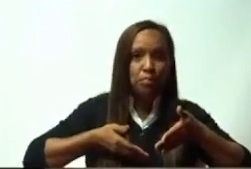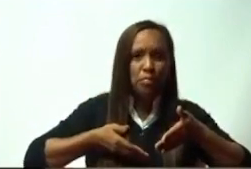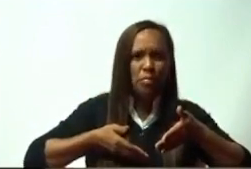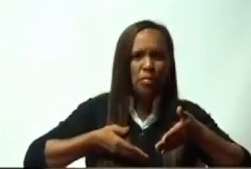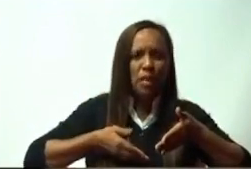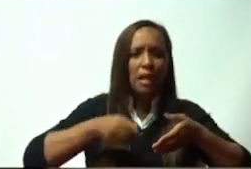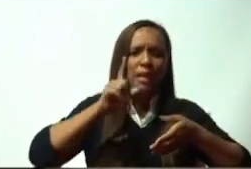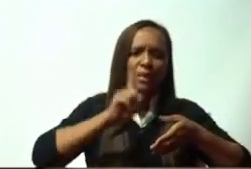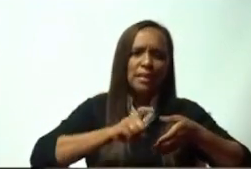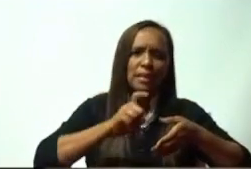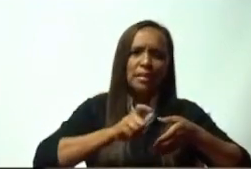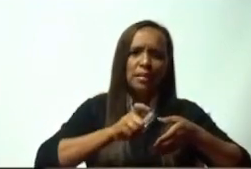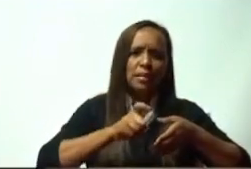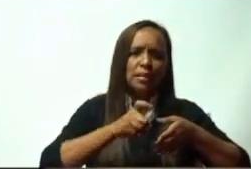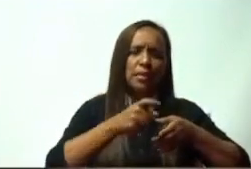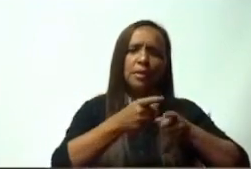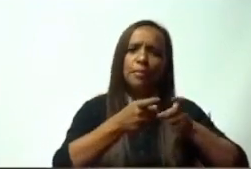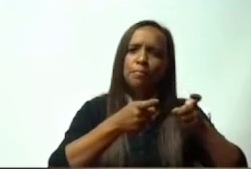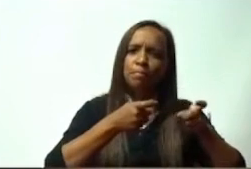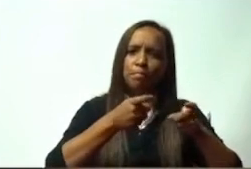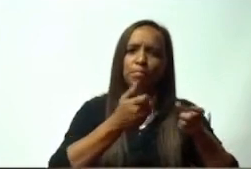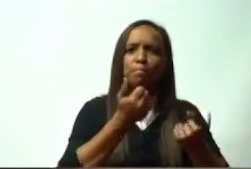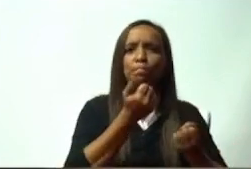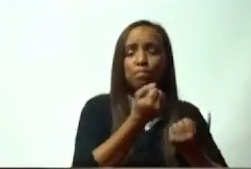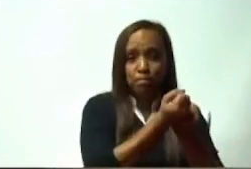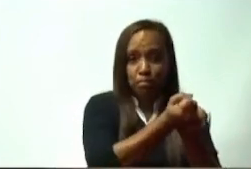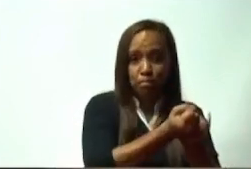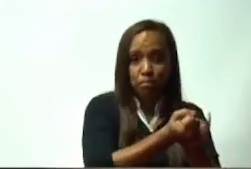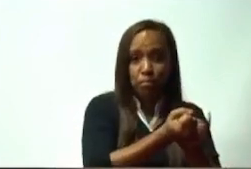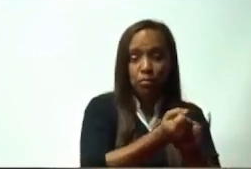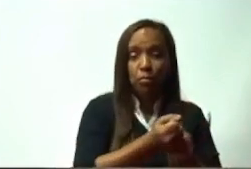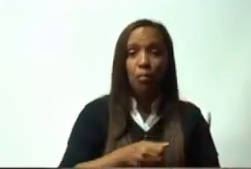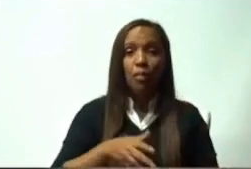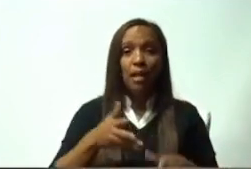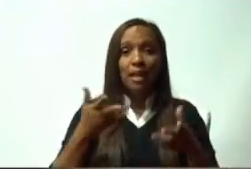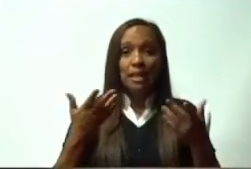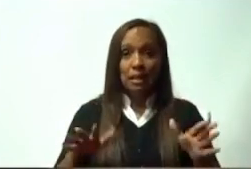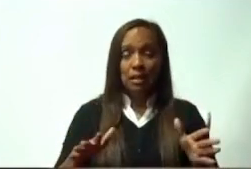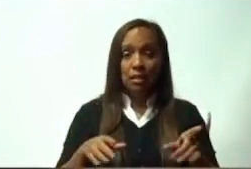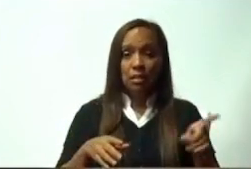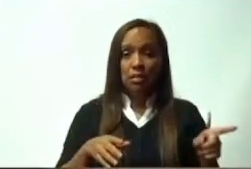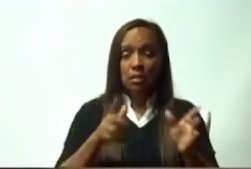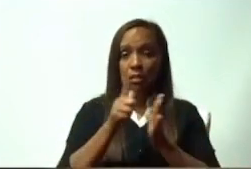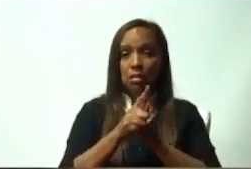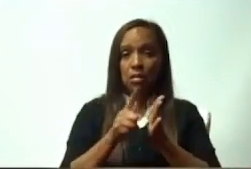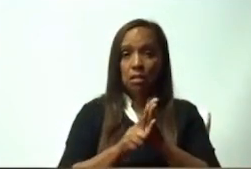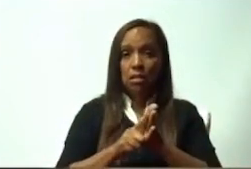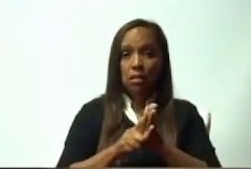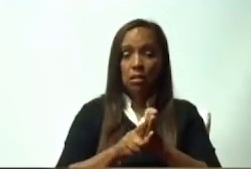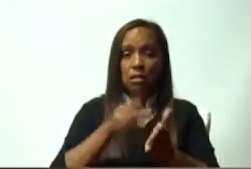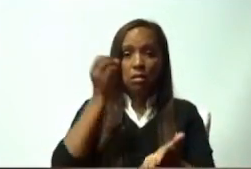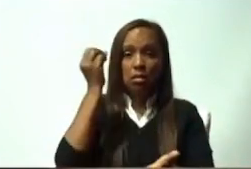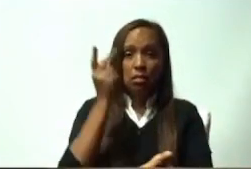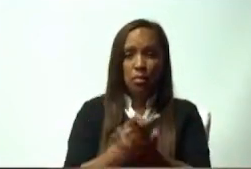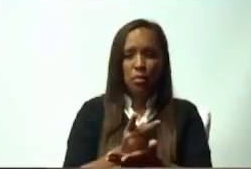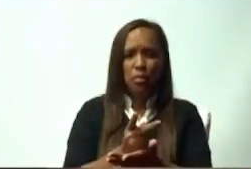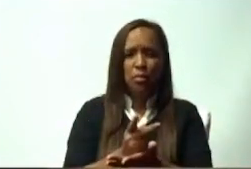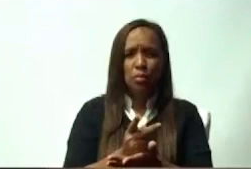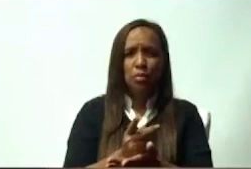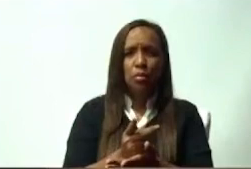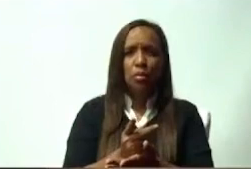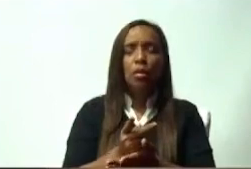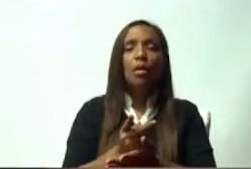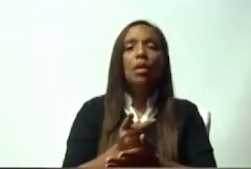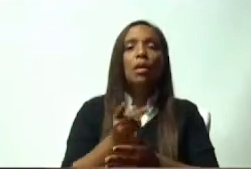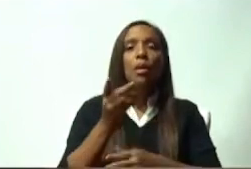promulgada y publicada en la Gaceta Oficial de fecha 7 de junio del año 2023. Quiere decir